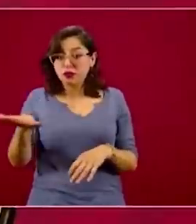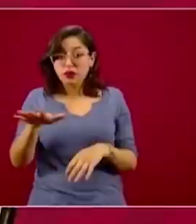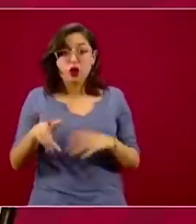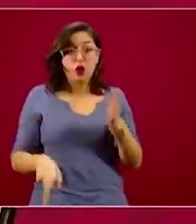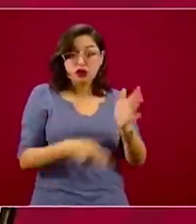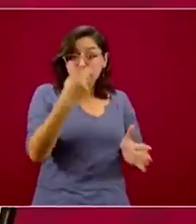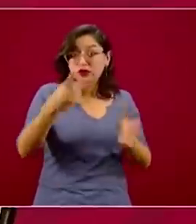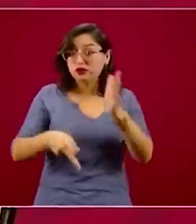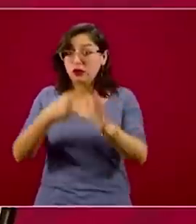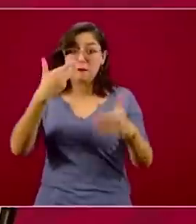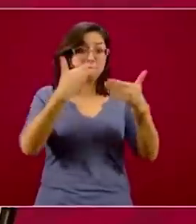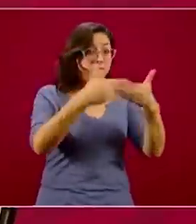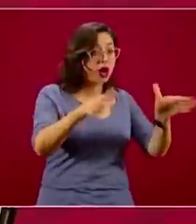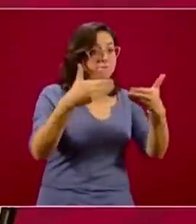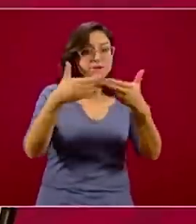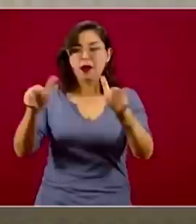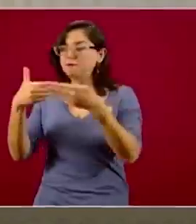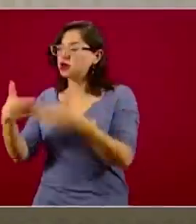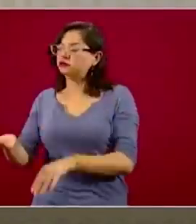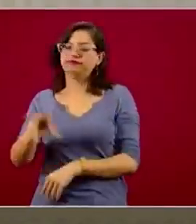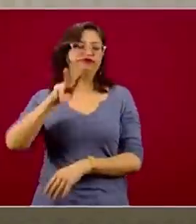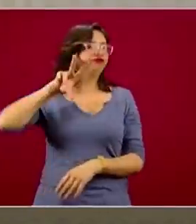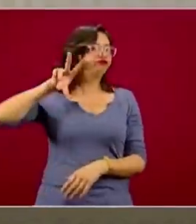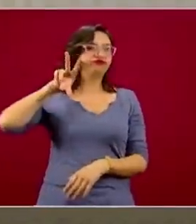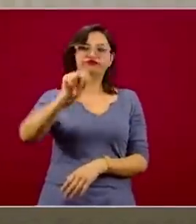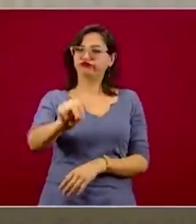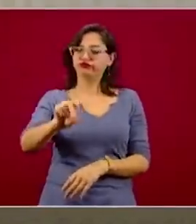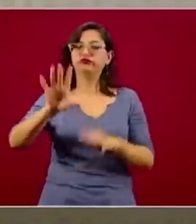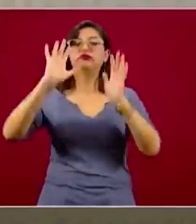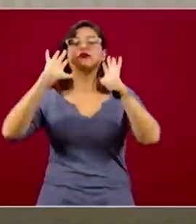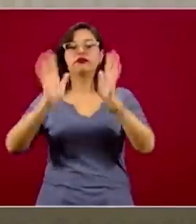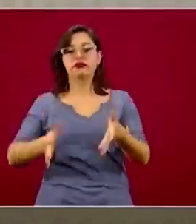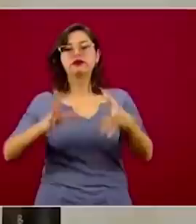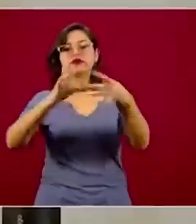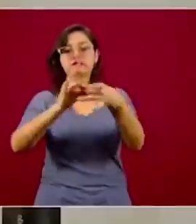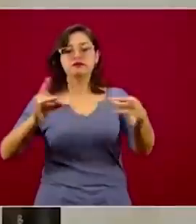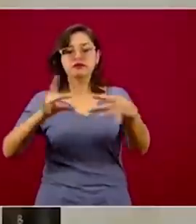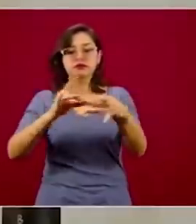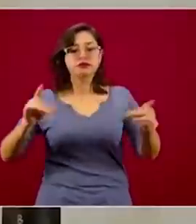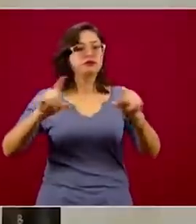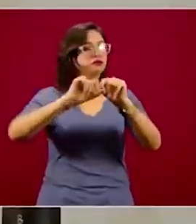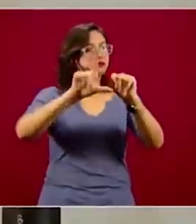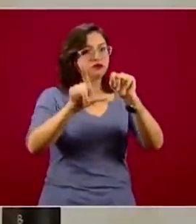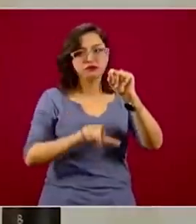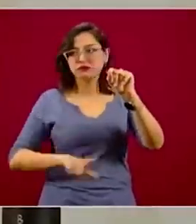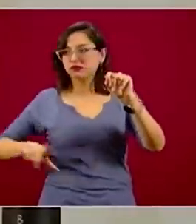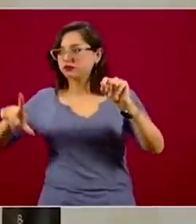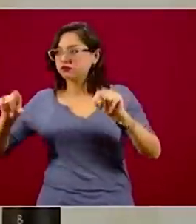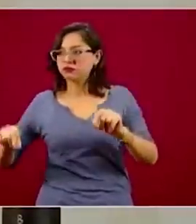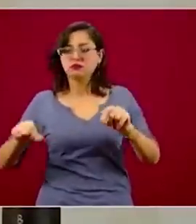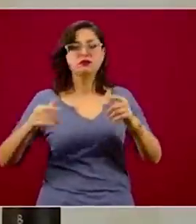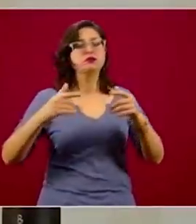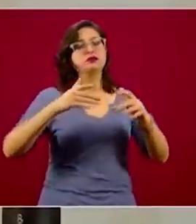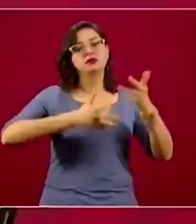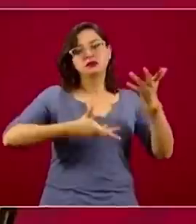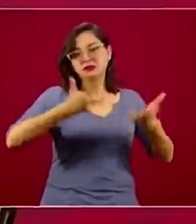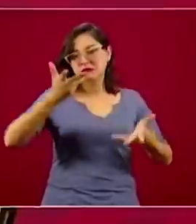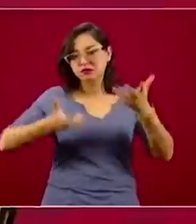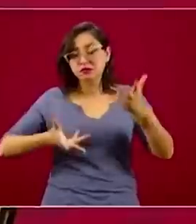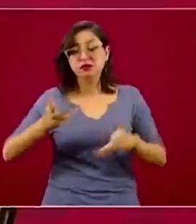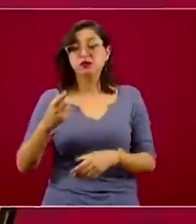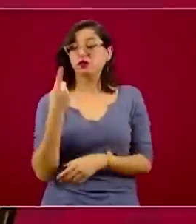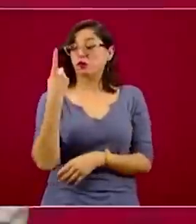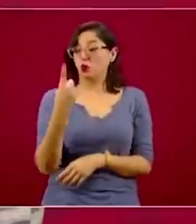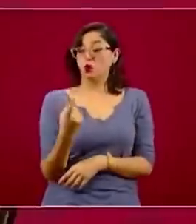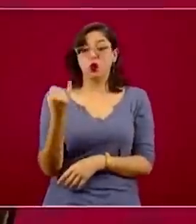público en todos los lugares del país y en una forma uniforme. Esto debe quedar extraordinariamente claro. El primero